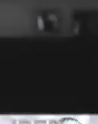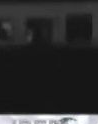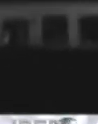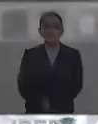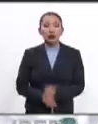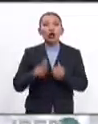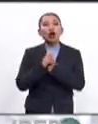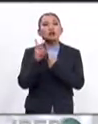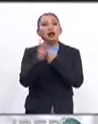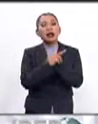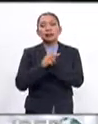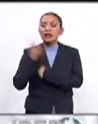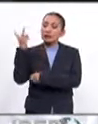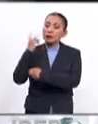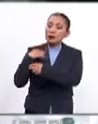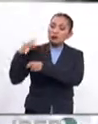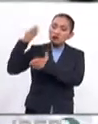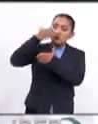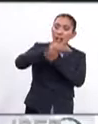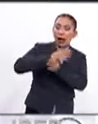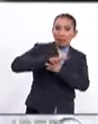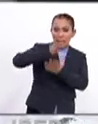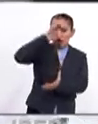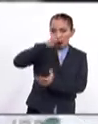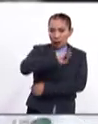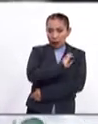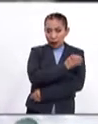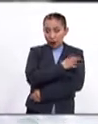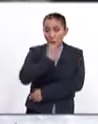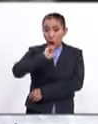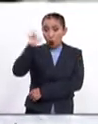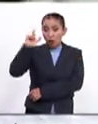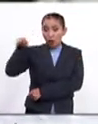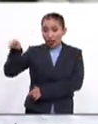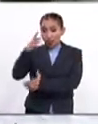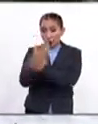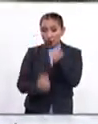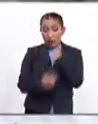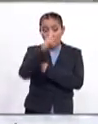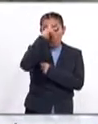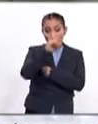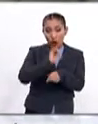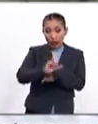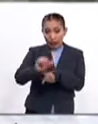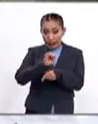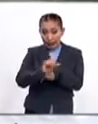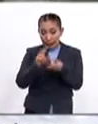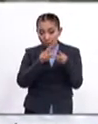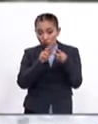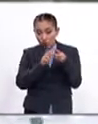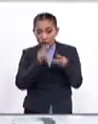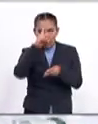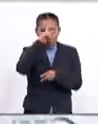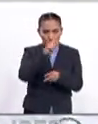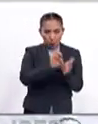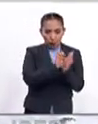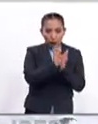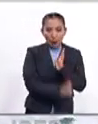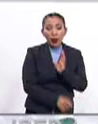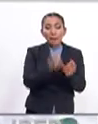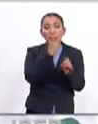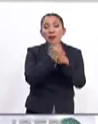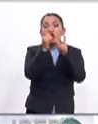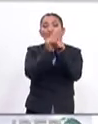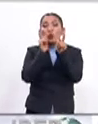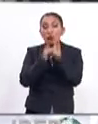Los países que recibieron un mayor número de españoles durante el exilio fueron México y Argentina. En el caso de México, el